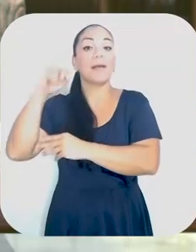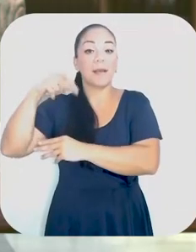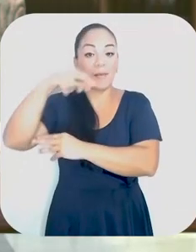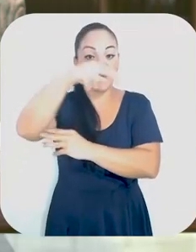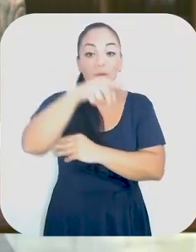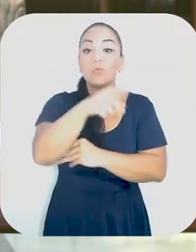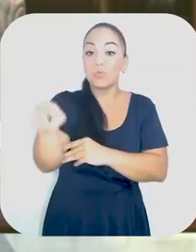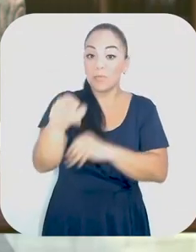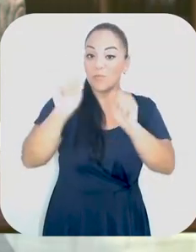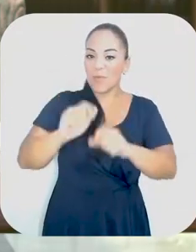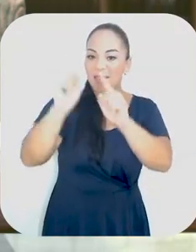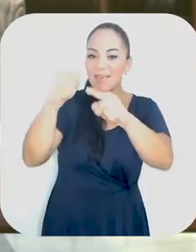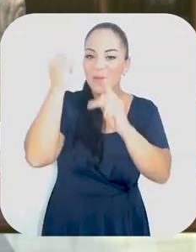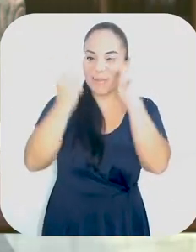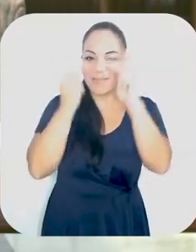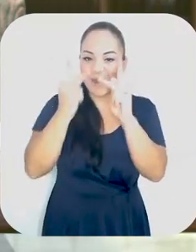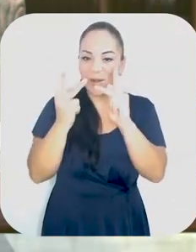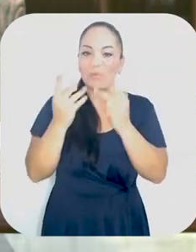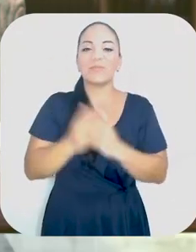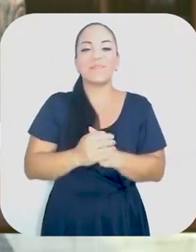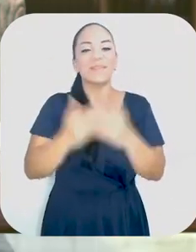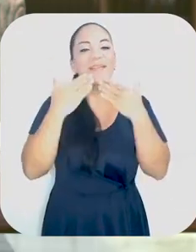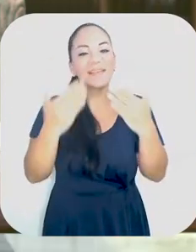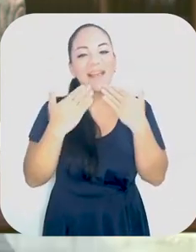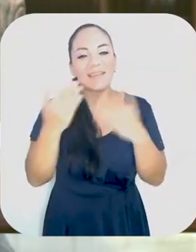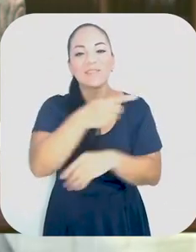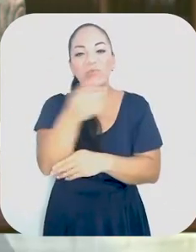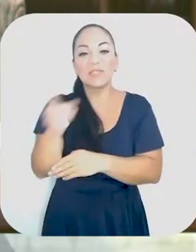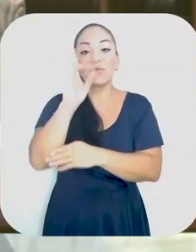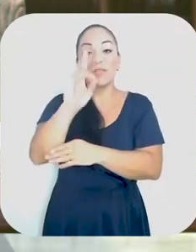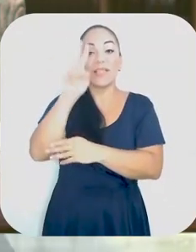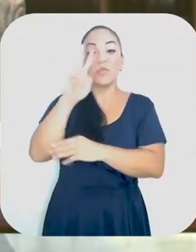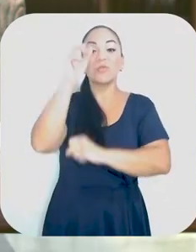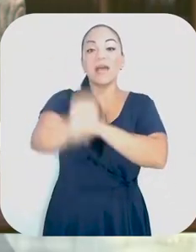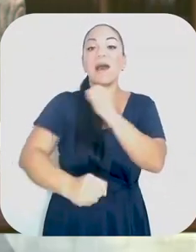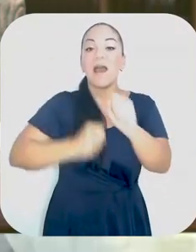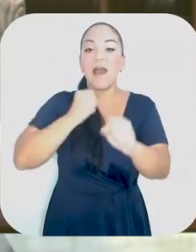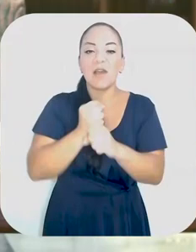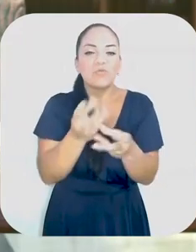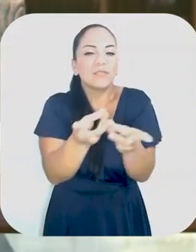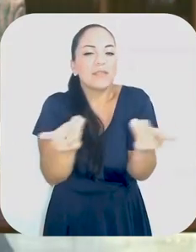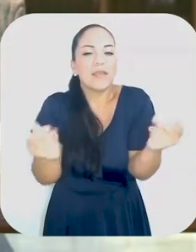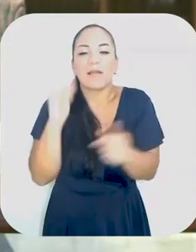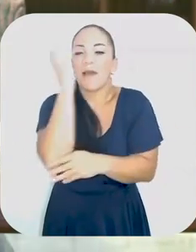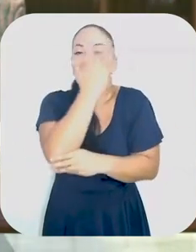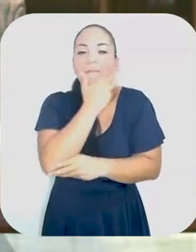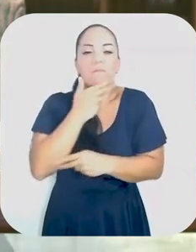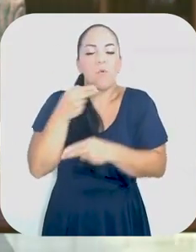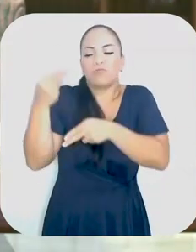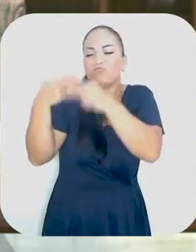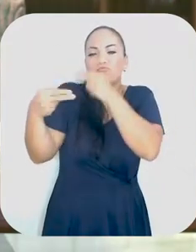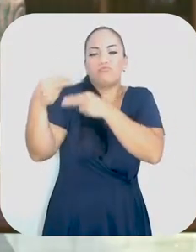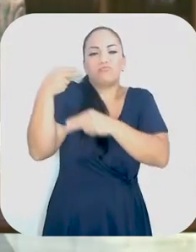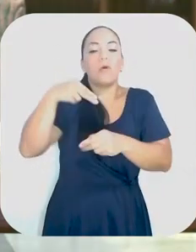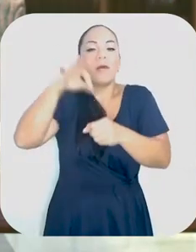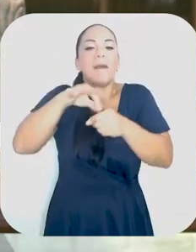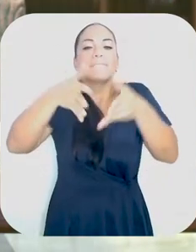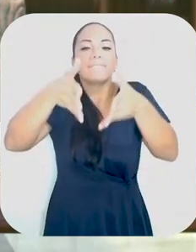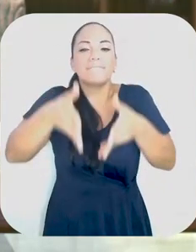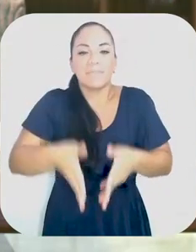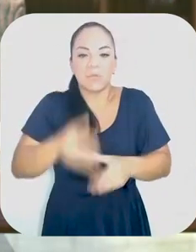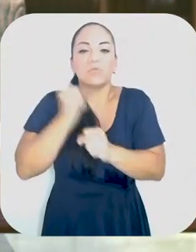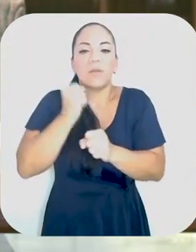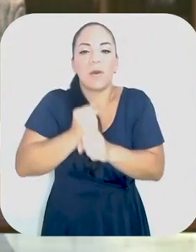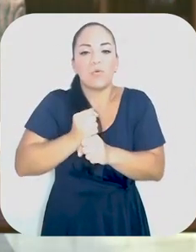senderismo. ¿Qué espera para ir a visitarlos? Gracias por tener 82 años de tierra hermosa, ancestral y campesinos